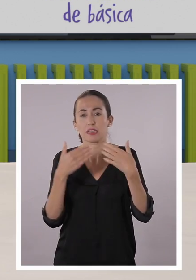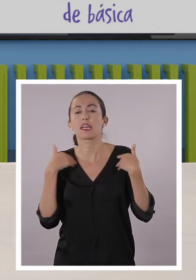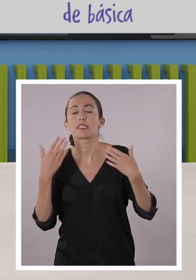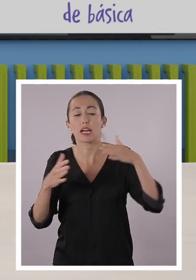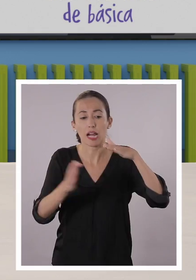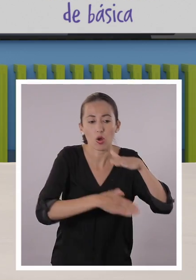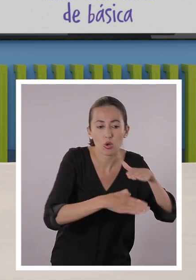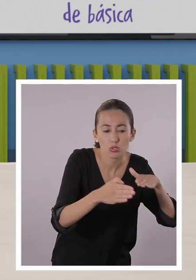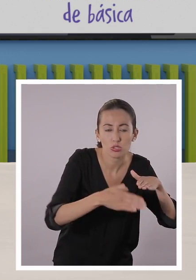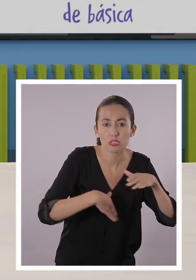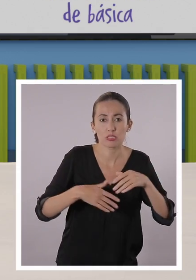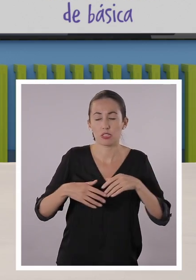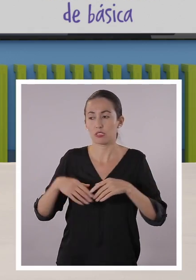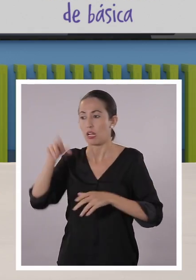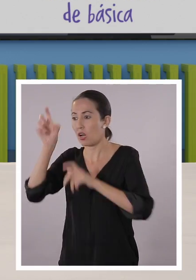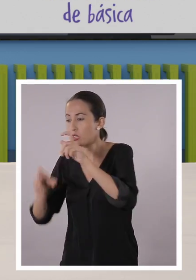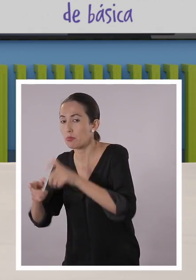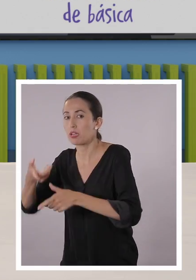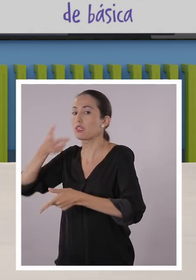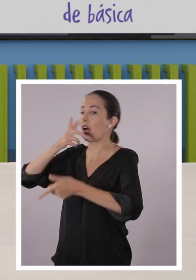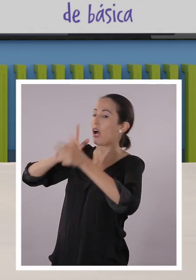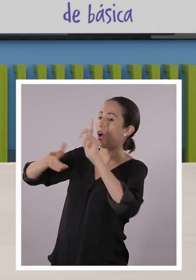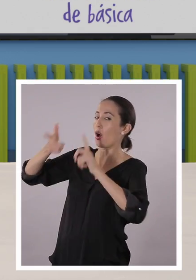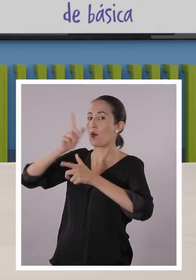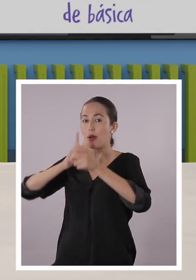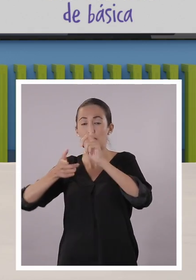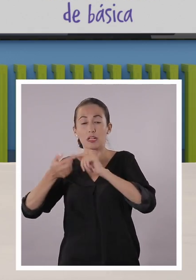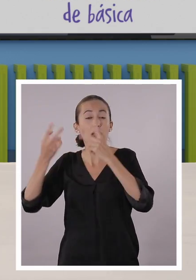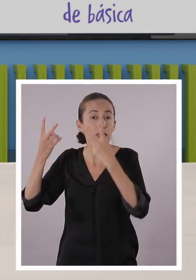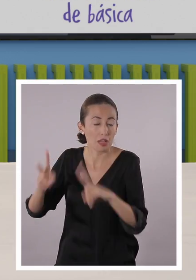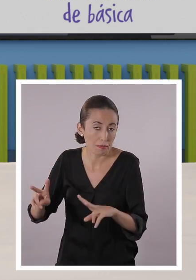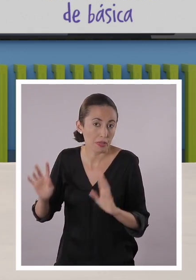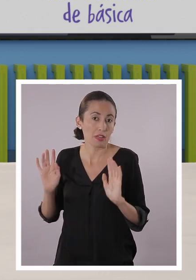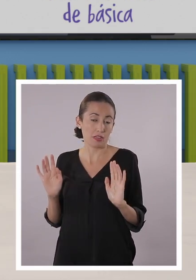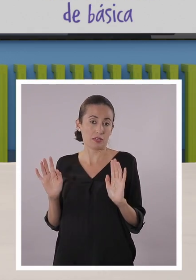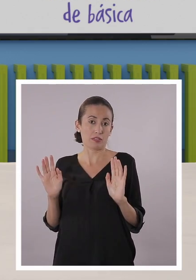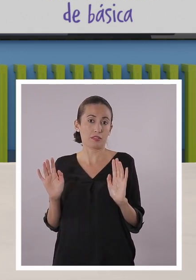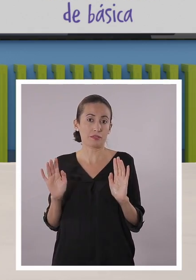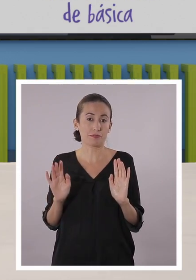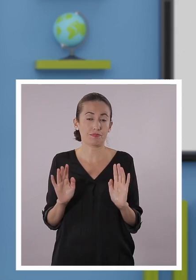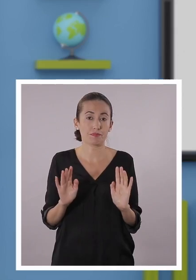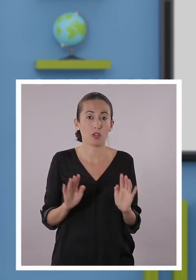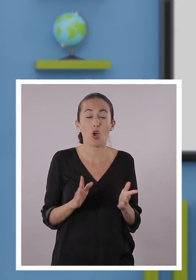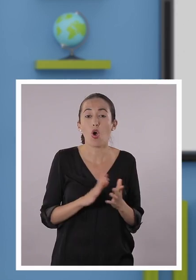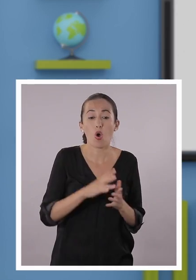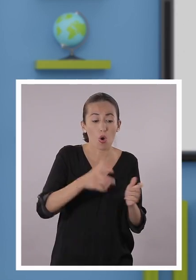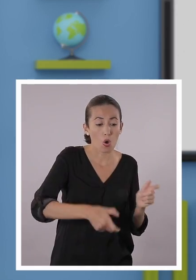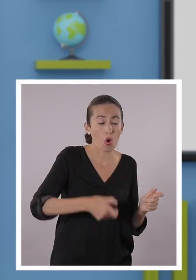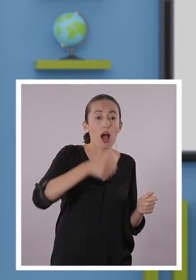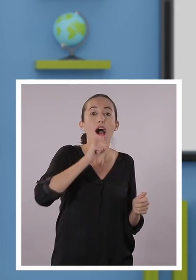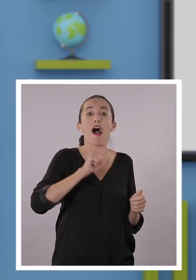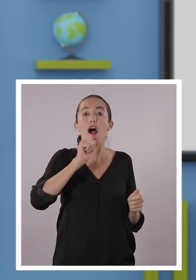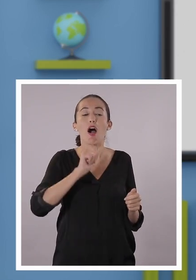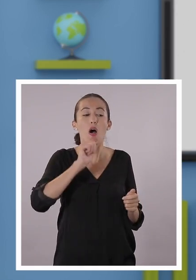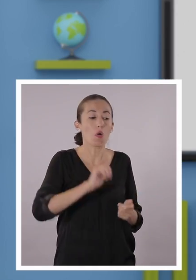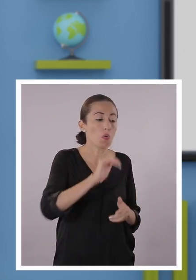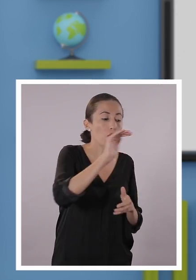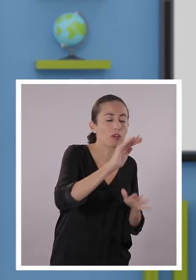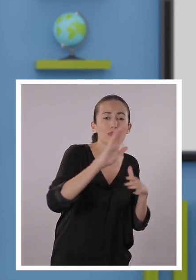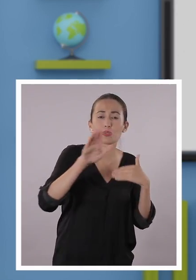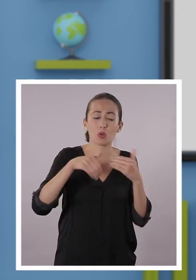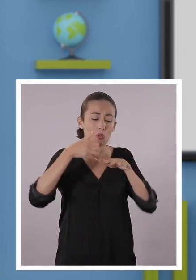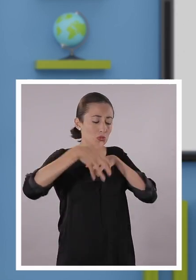Los cocineros. Las personas que también dan bebidas a las personas que están danzando. Los aguateros. Exactamente.